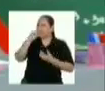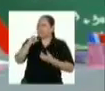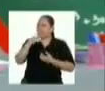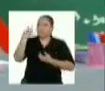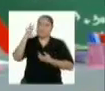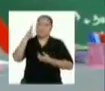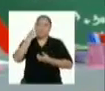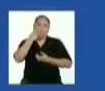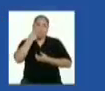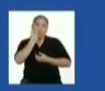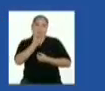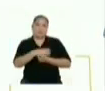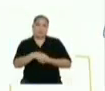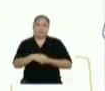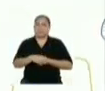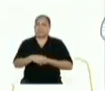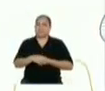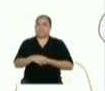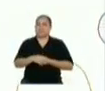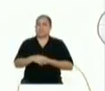una fórmula que ya tenemos.